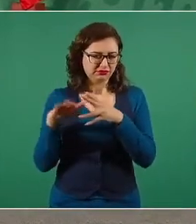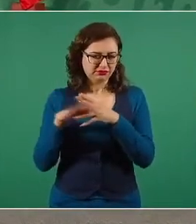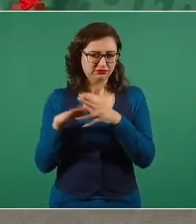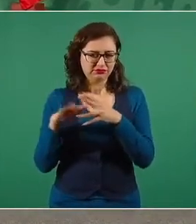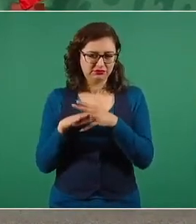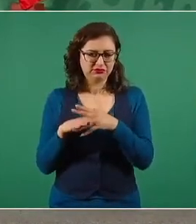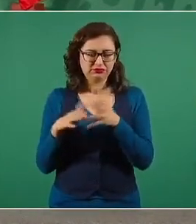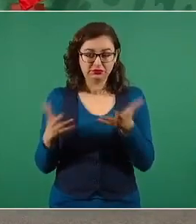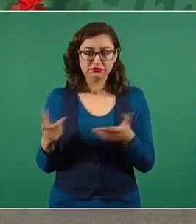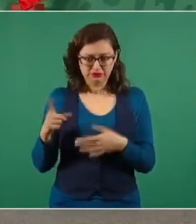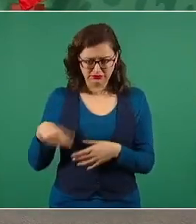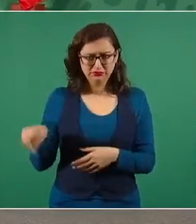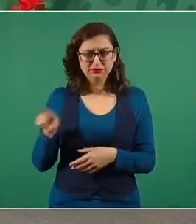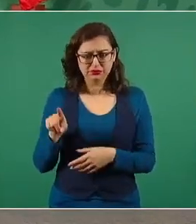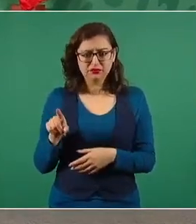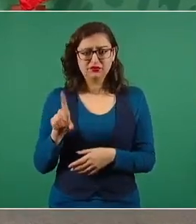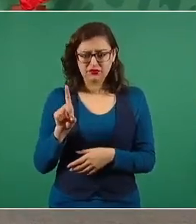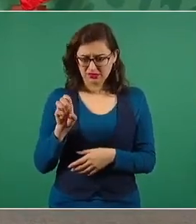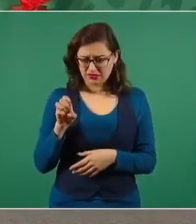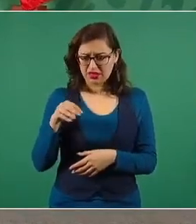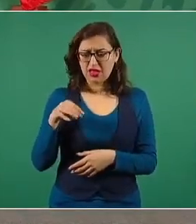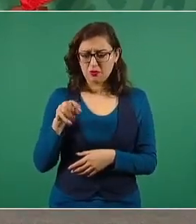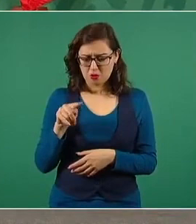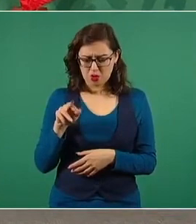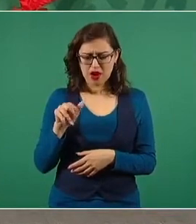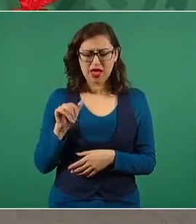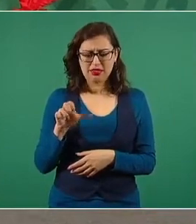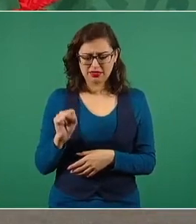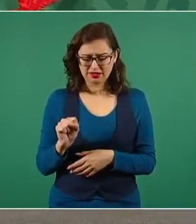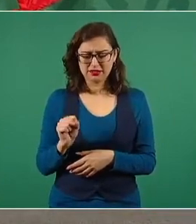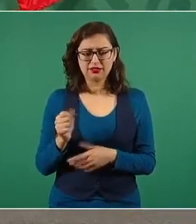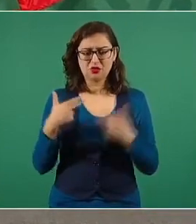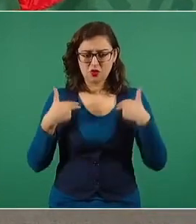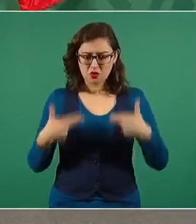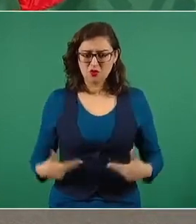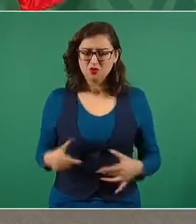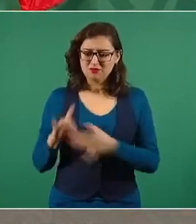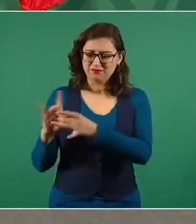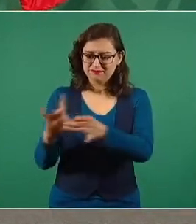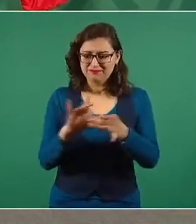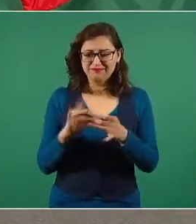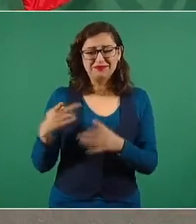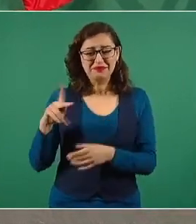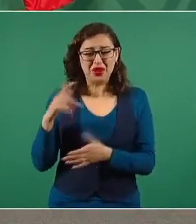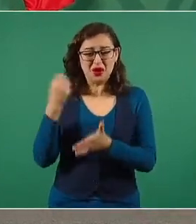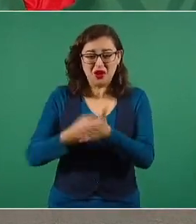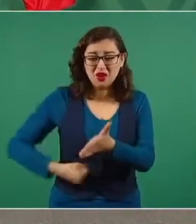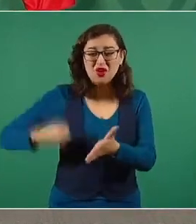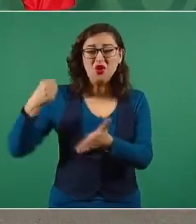demócratas y humanistas, pero no acostumbrados a luchar mucho,